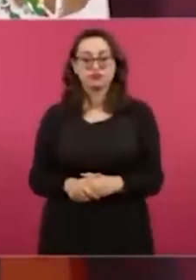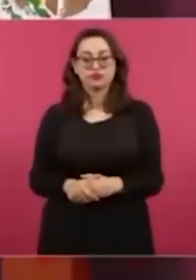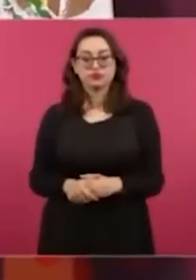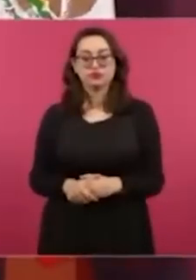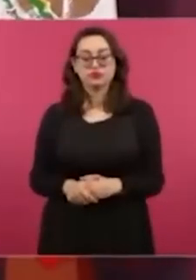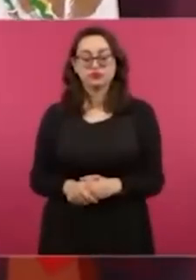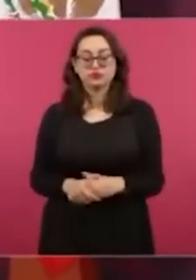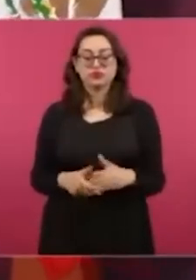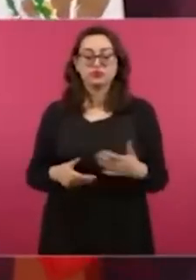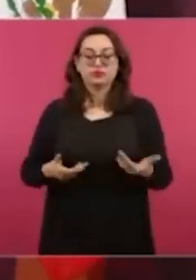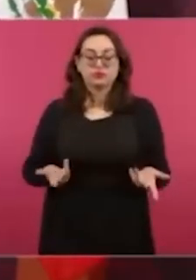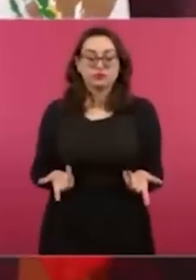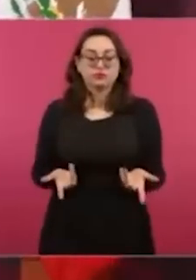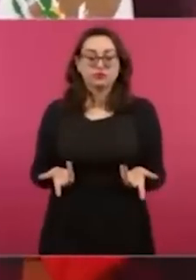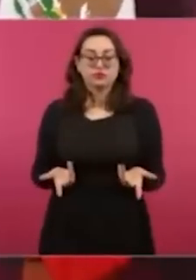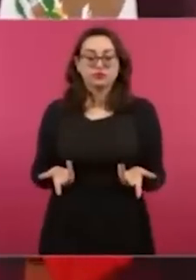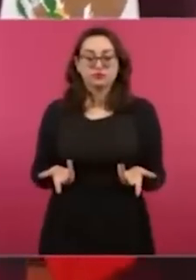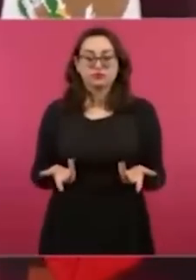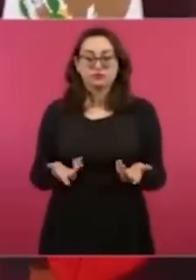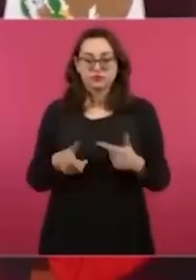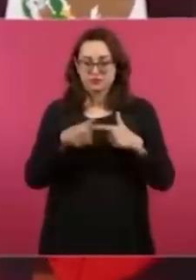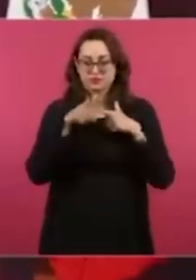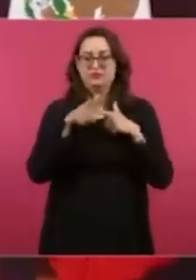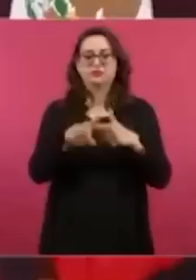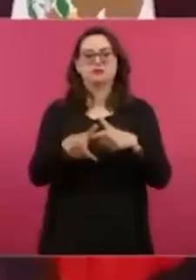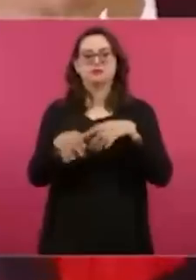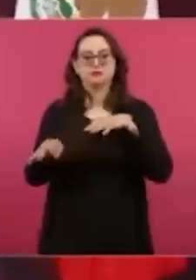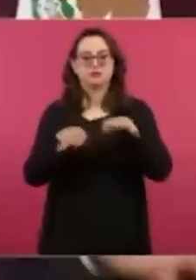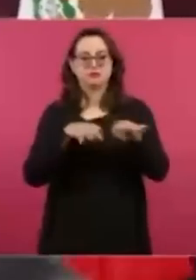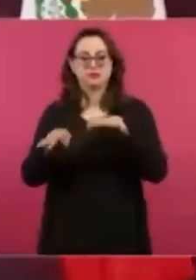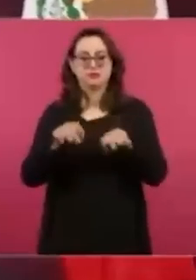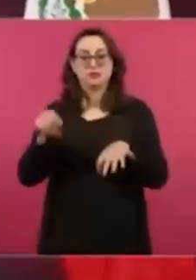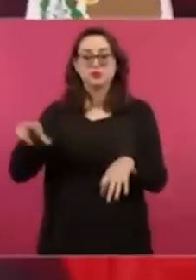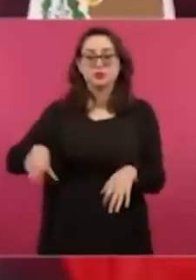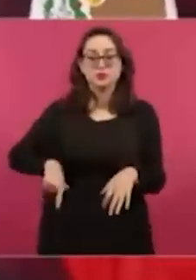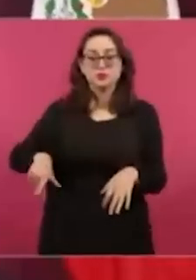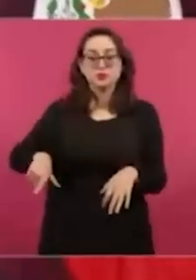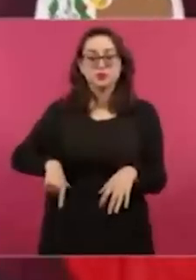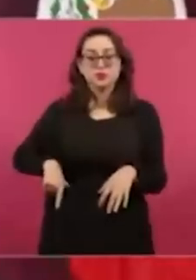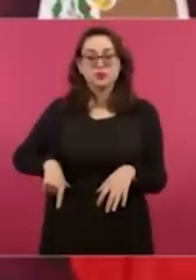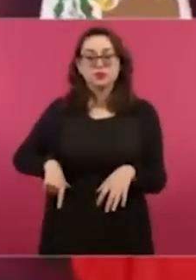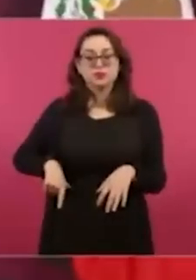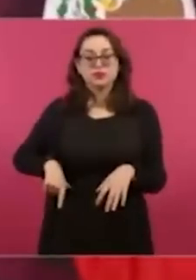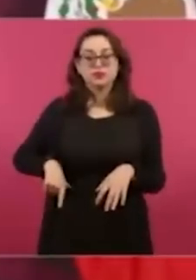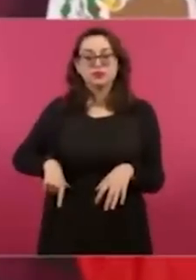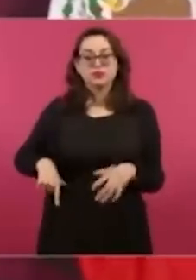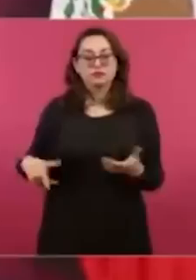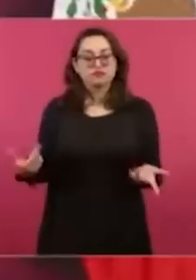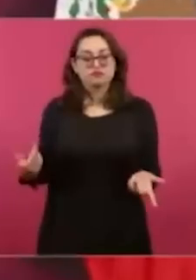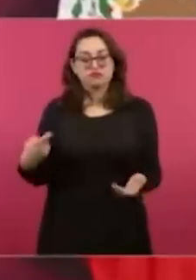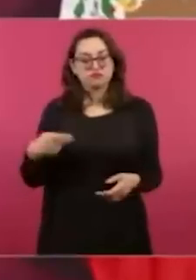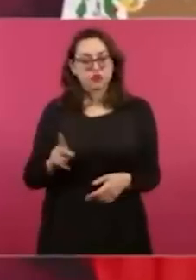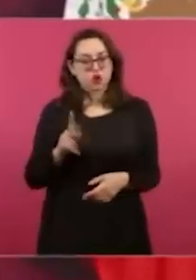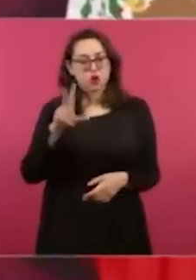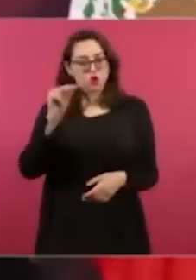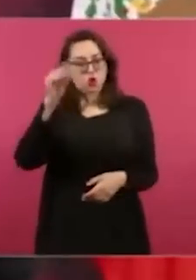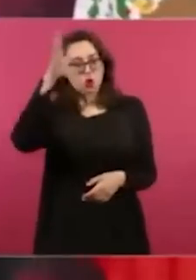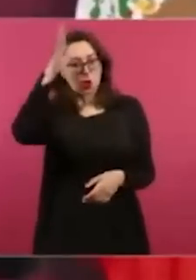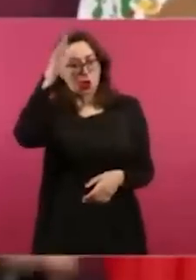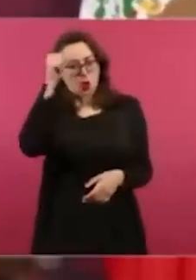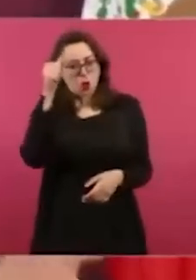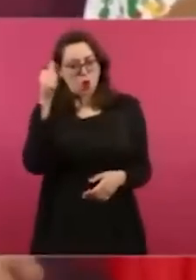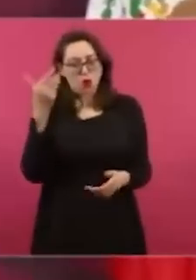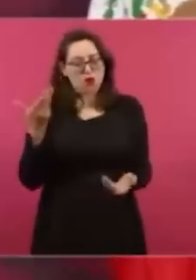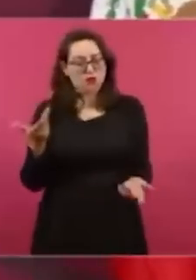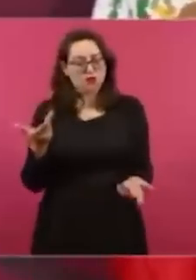en un gobierno con el